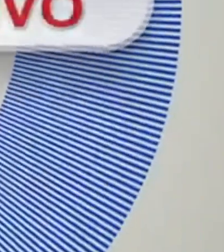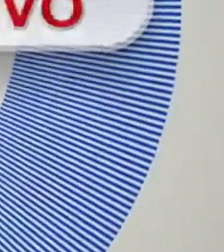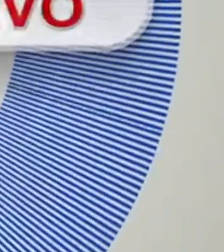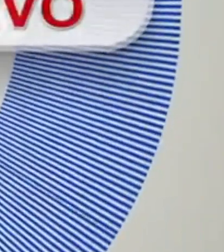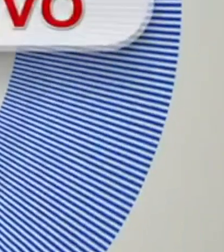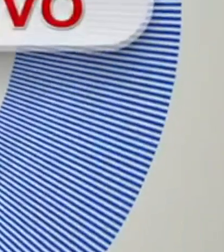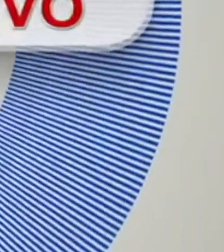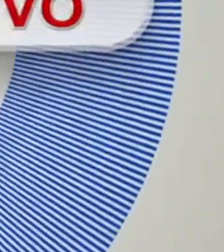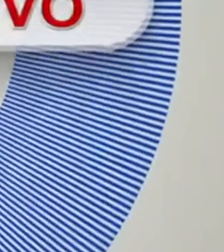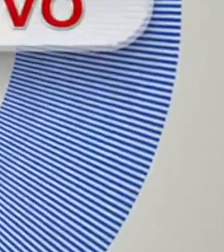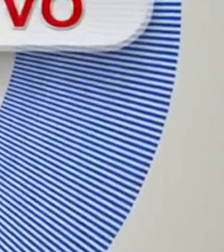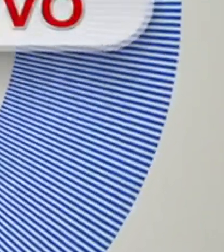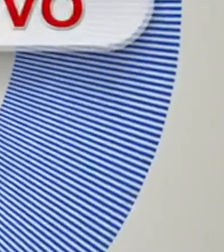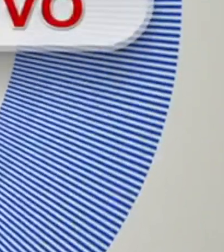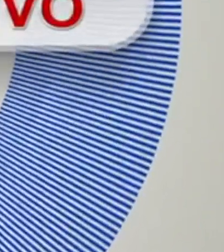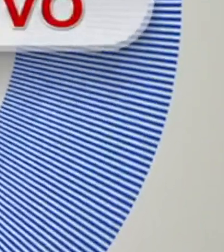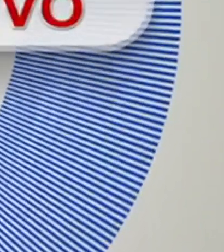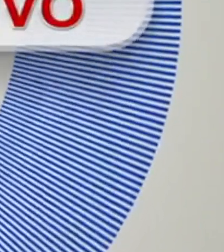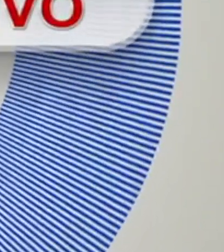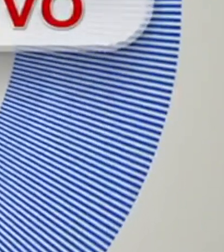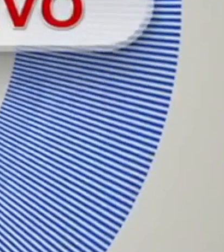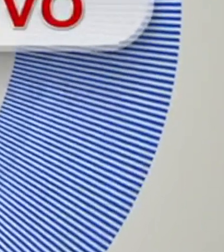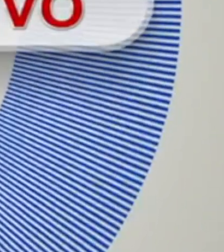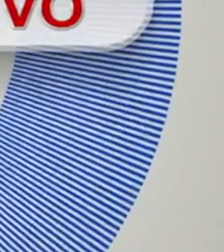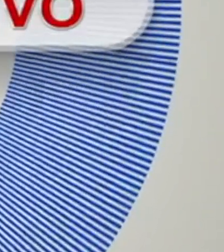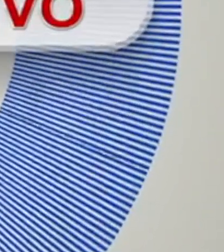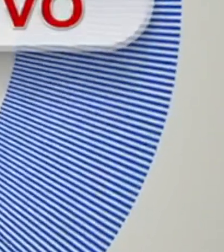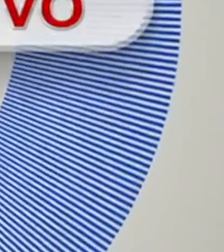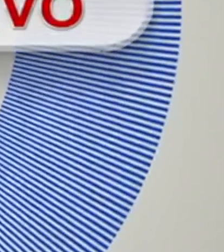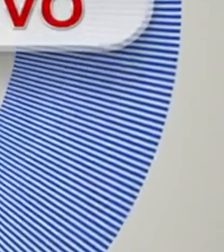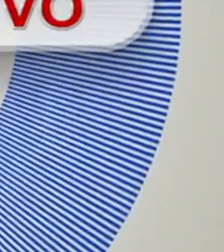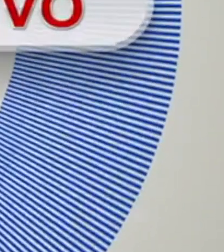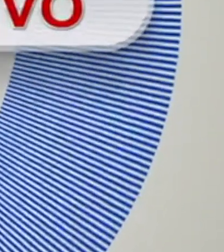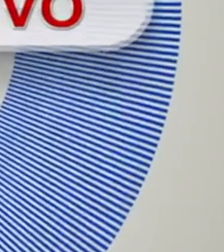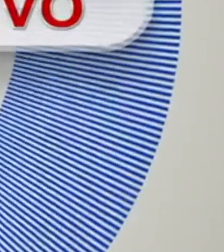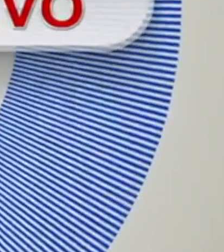Más en este periodo neoliberal. ¡Gracias!